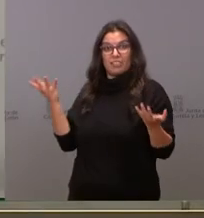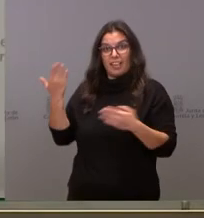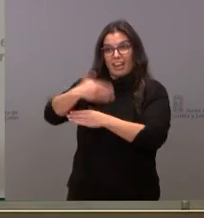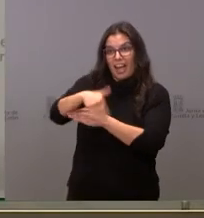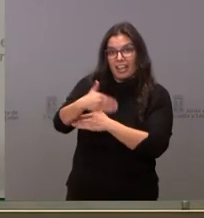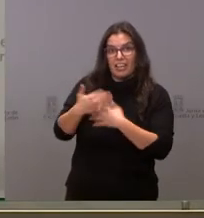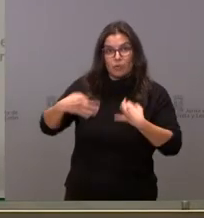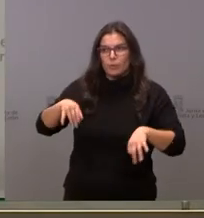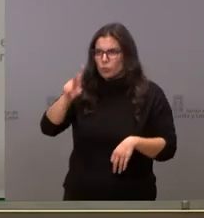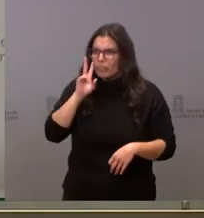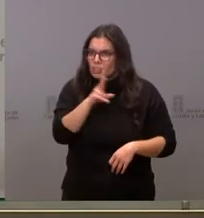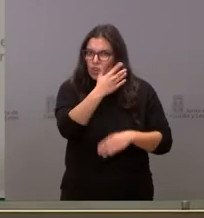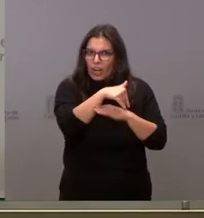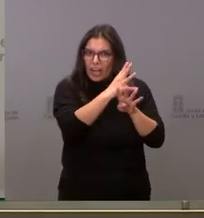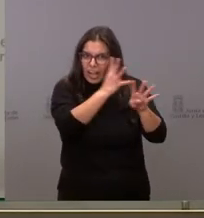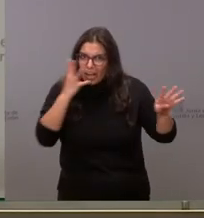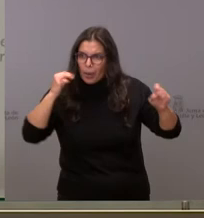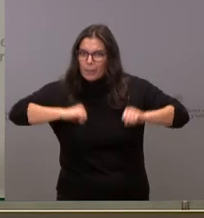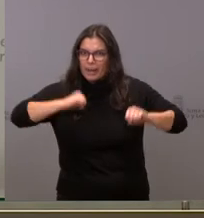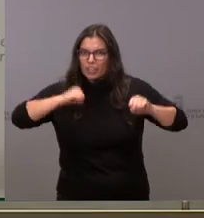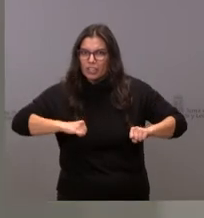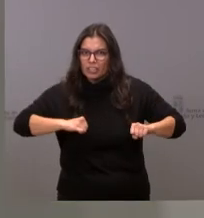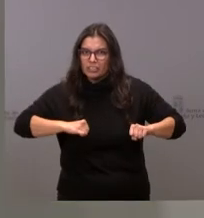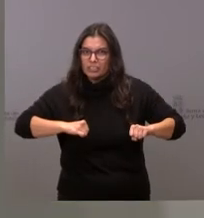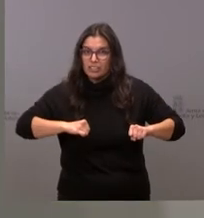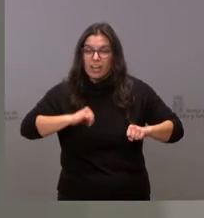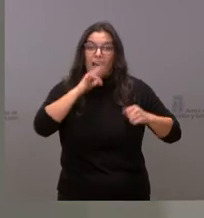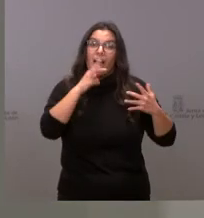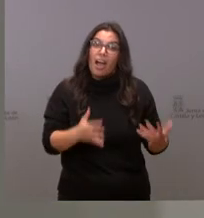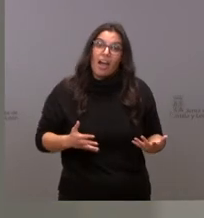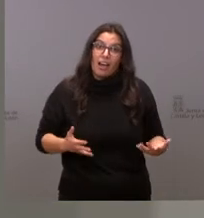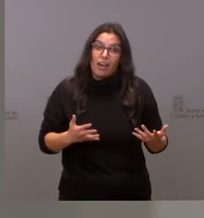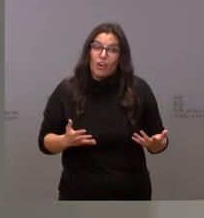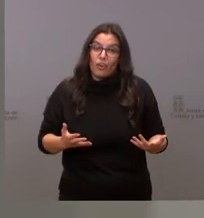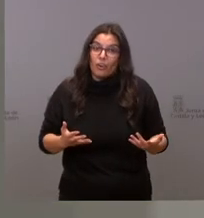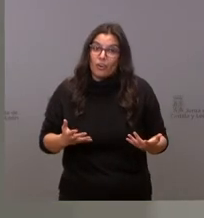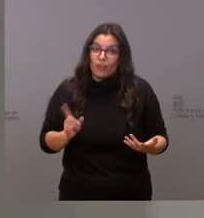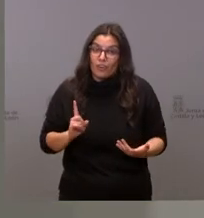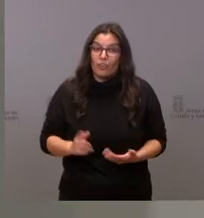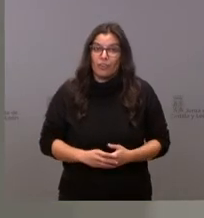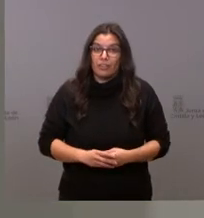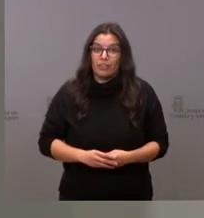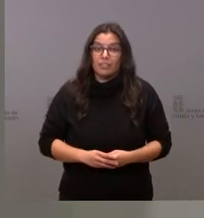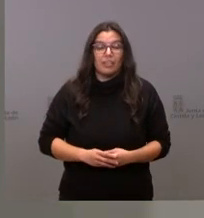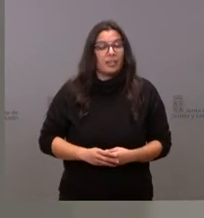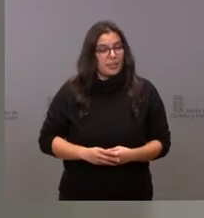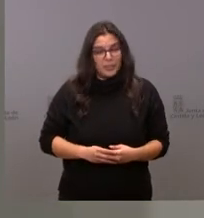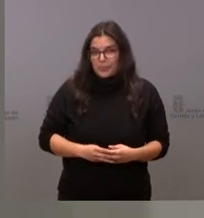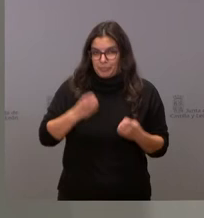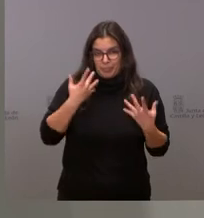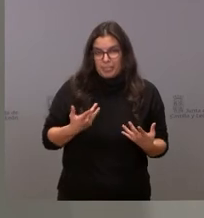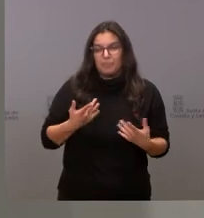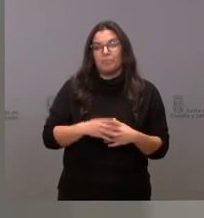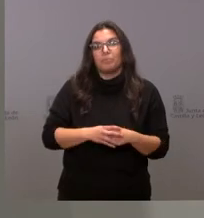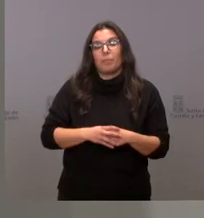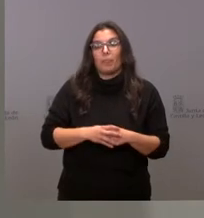en ¿ha visto usted alguna cola de ancianos en un vacunador en este momento? mismo en Salamanca bien no tenemos previsto